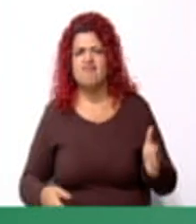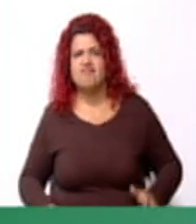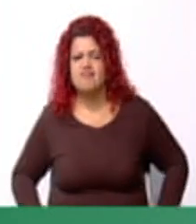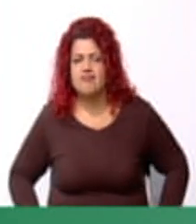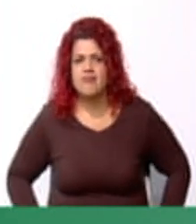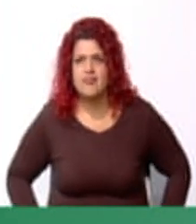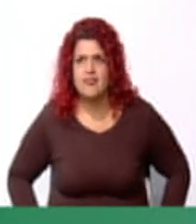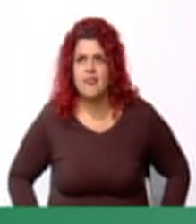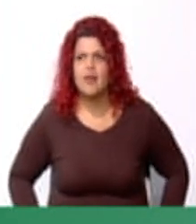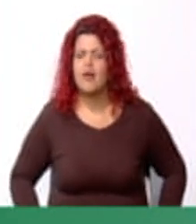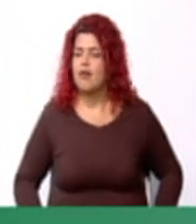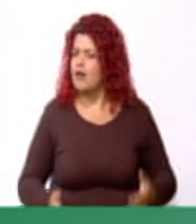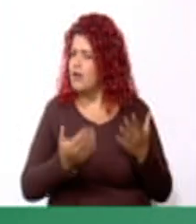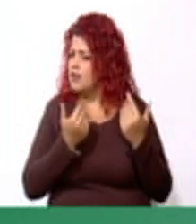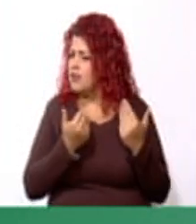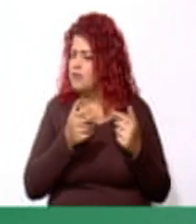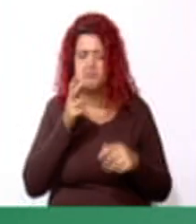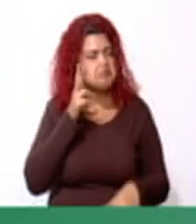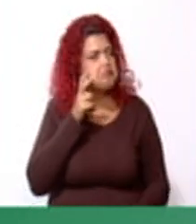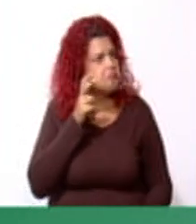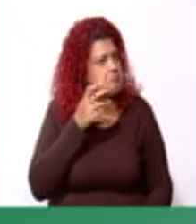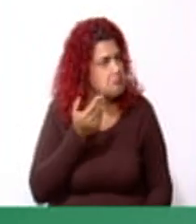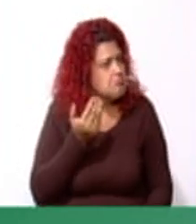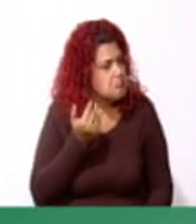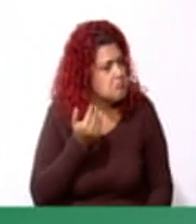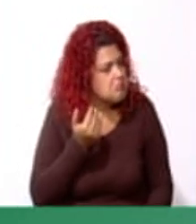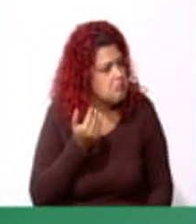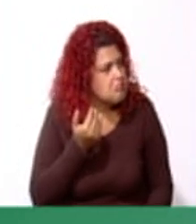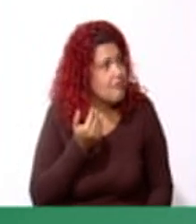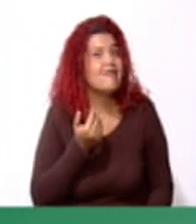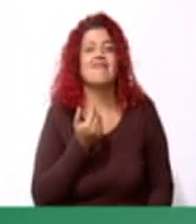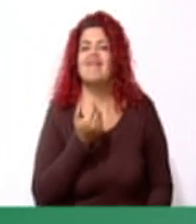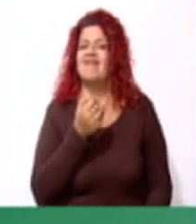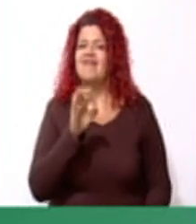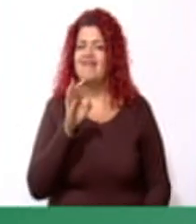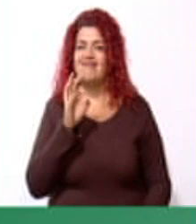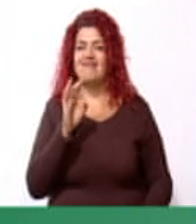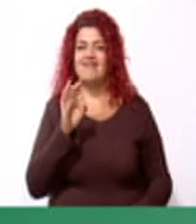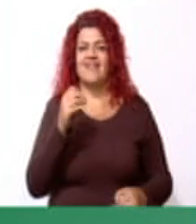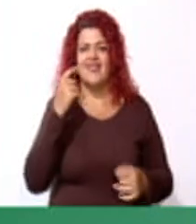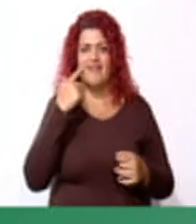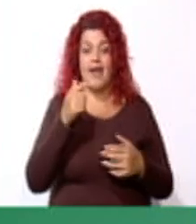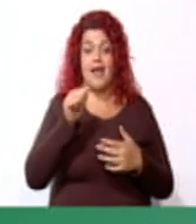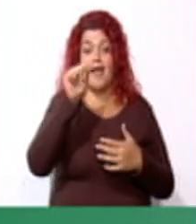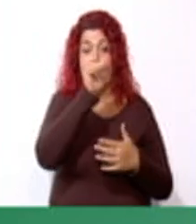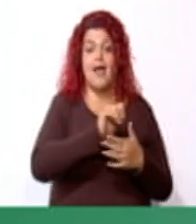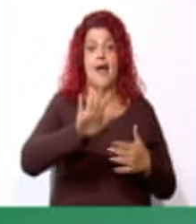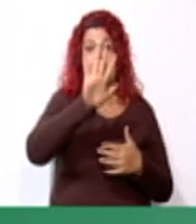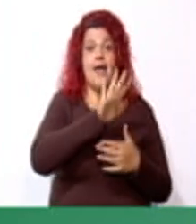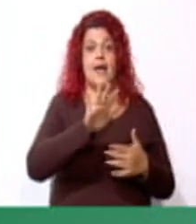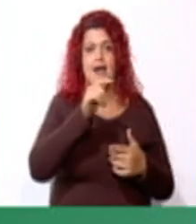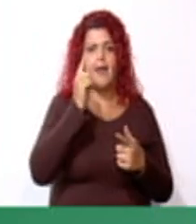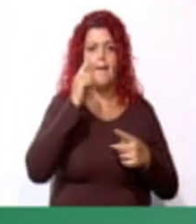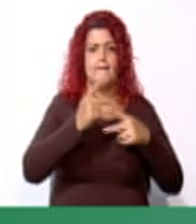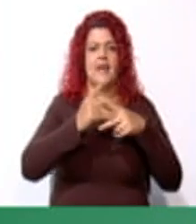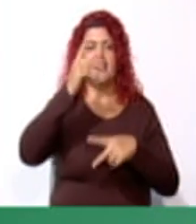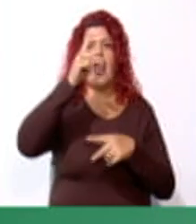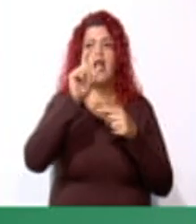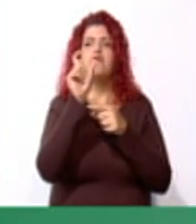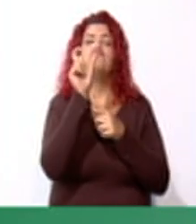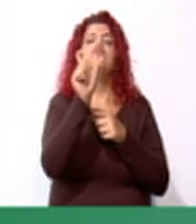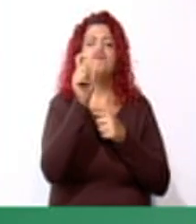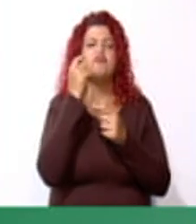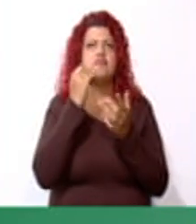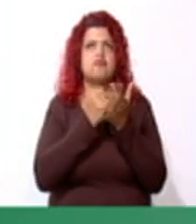Más fuerte que no los escucho. Muy bien. El área de la ventana es lo que deben